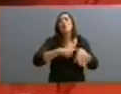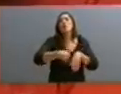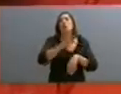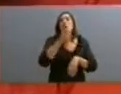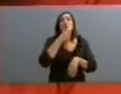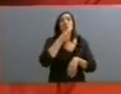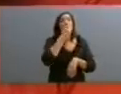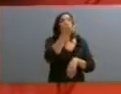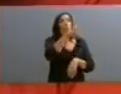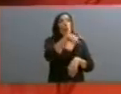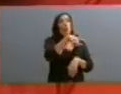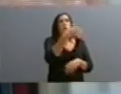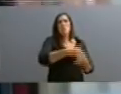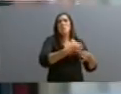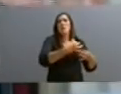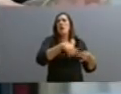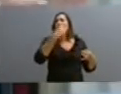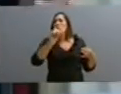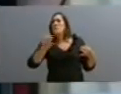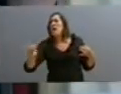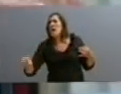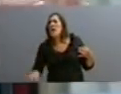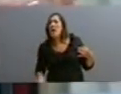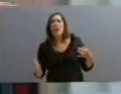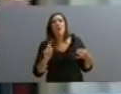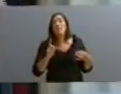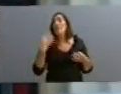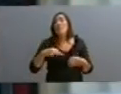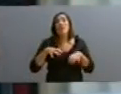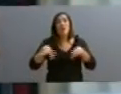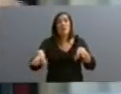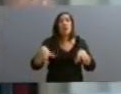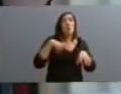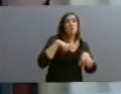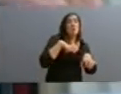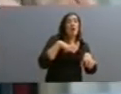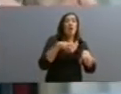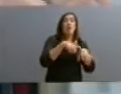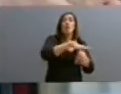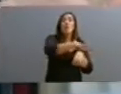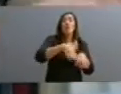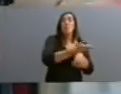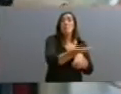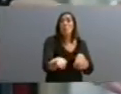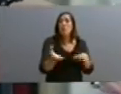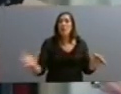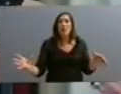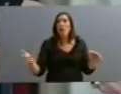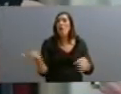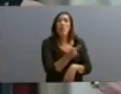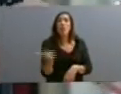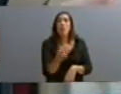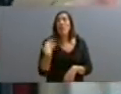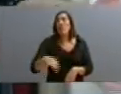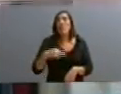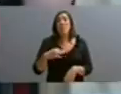mal al resto y al país. Tiene que irle bien al sector público y al sector privado. Porque el sector público está representando en la